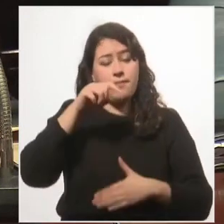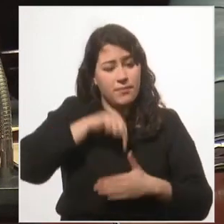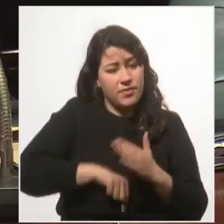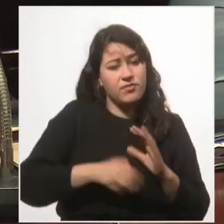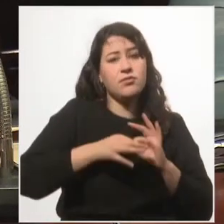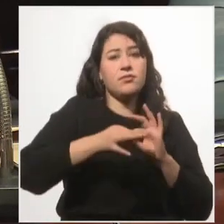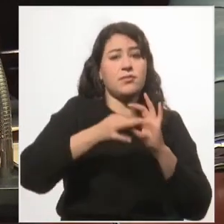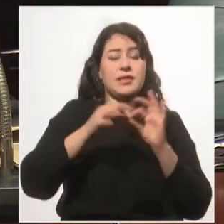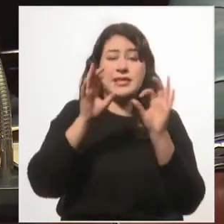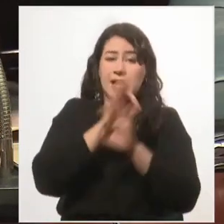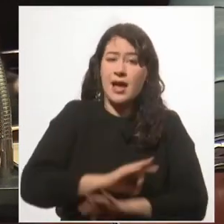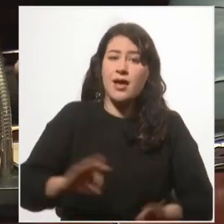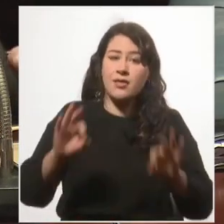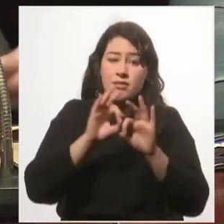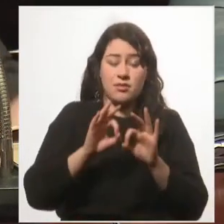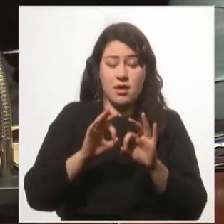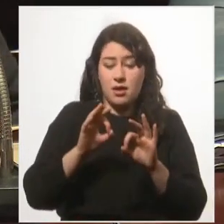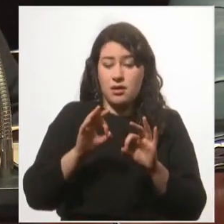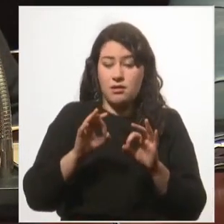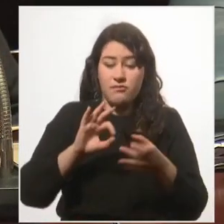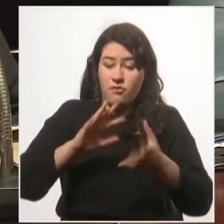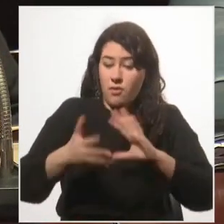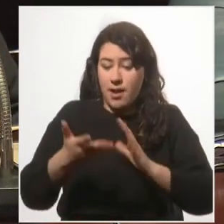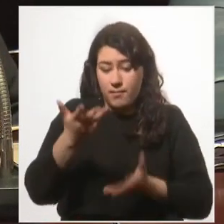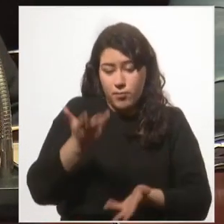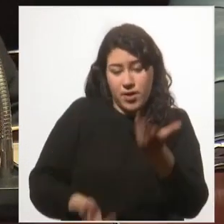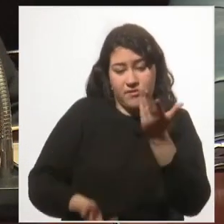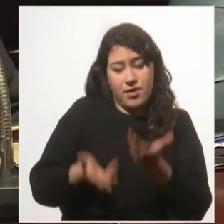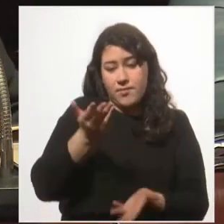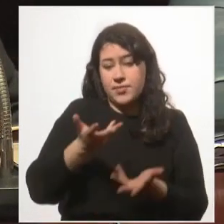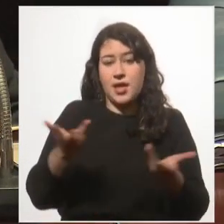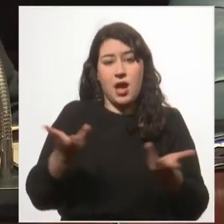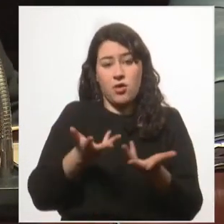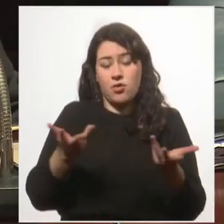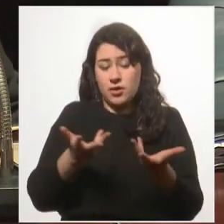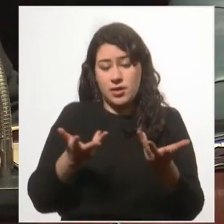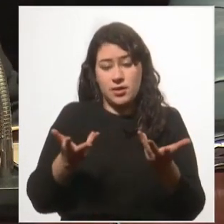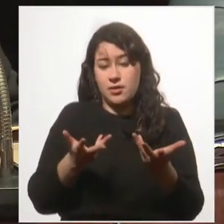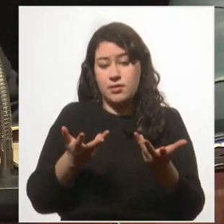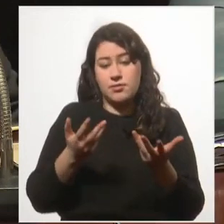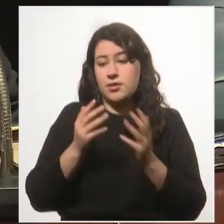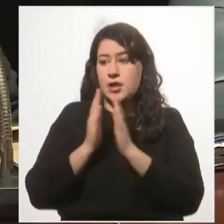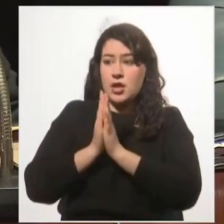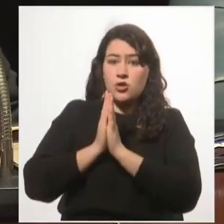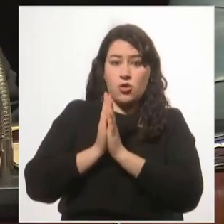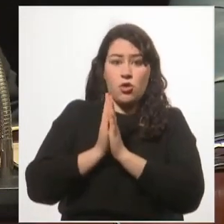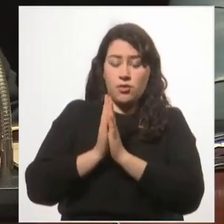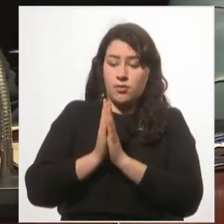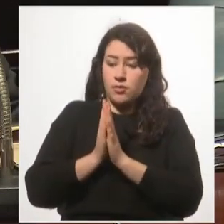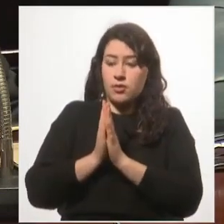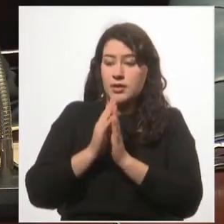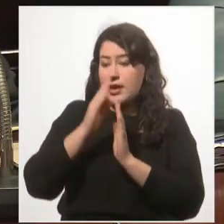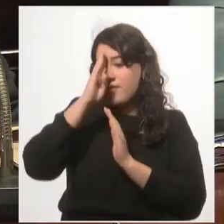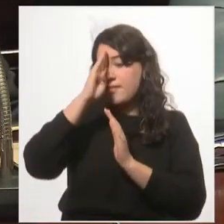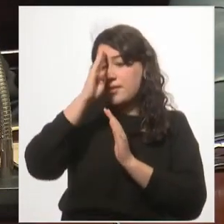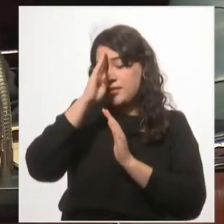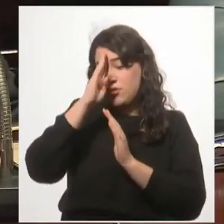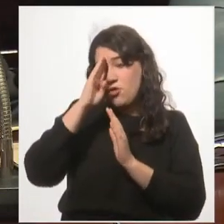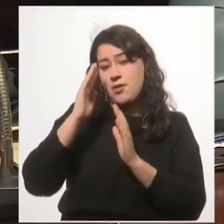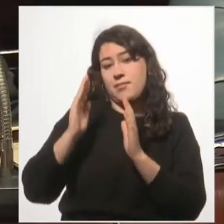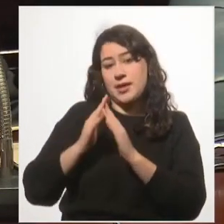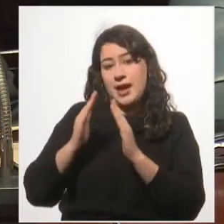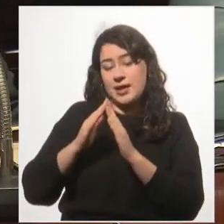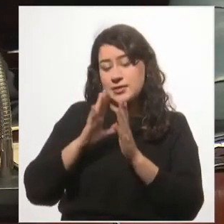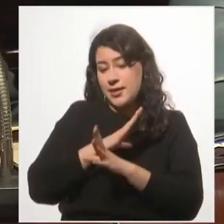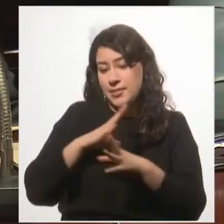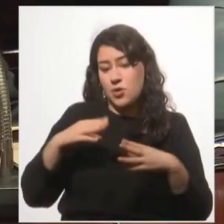habían sido sometidas a una dura prueba. Tenía y mantenía la religión que habría aprendido en el hogar, en la